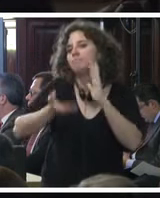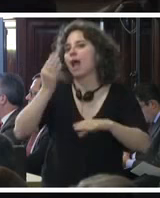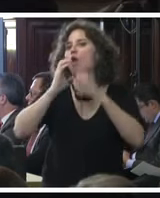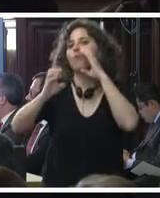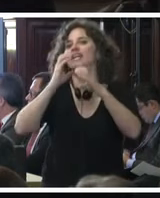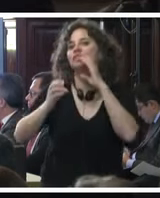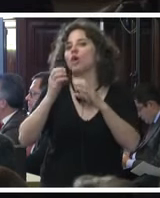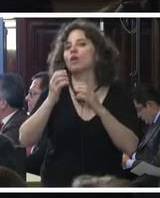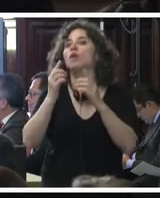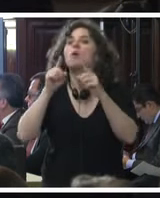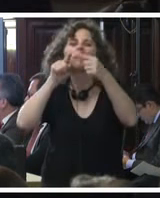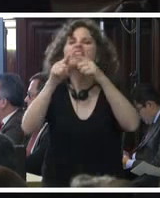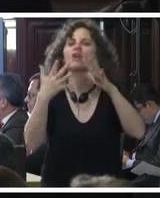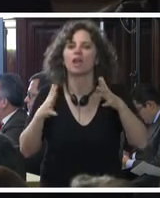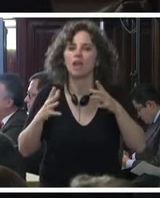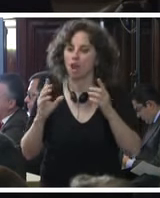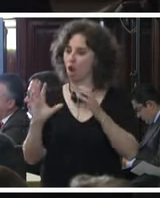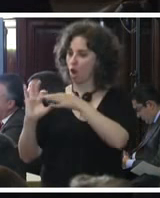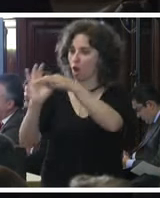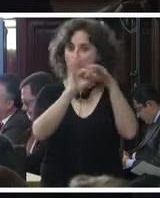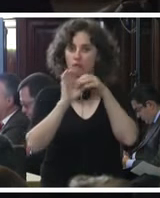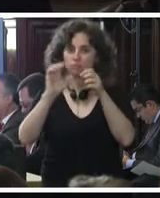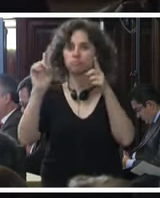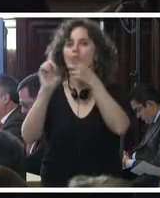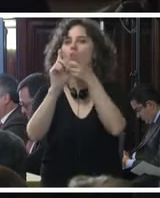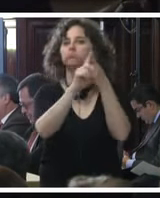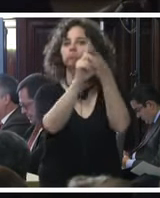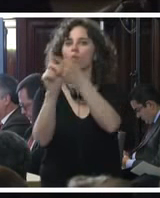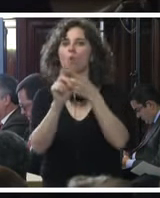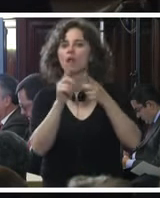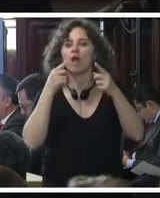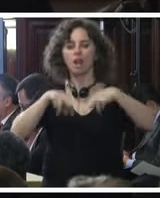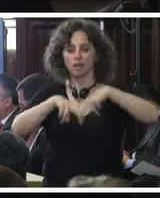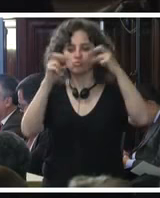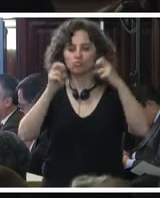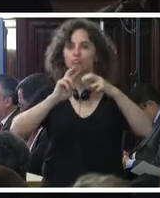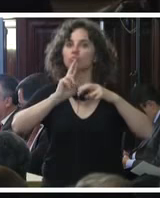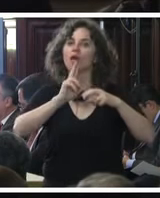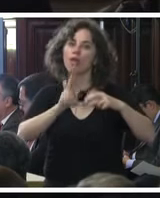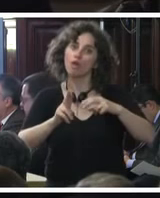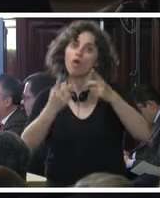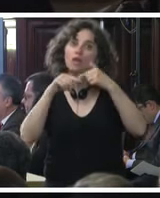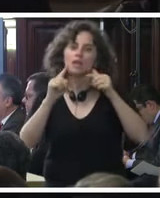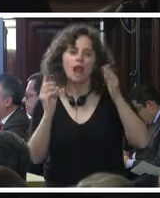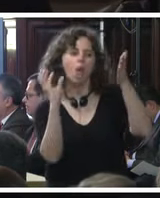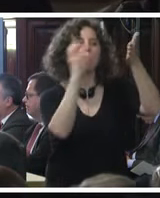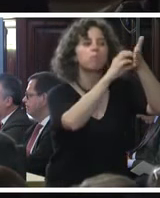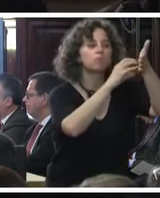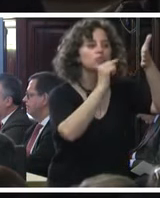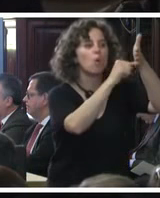lograr el consenso entre los resultados de ese análisis de imágenes e ir a los puntos donde